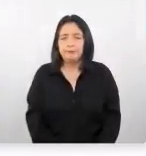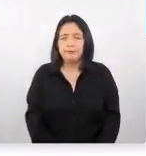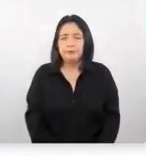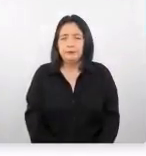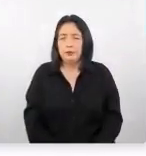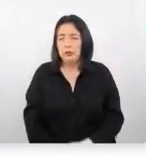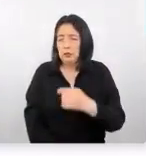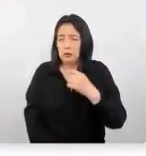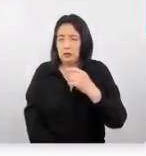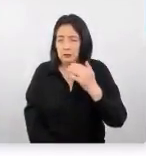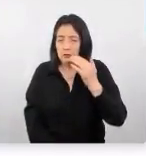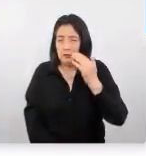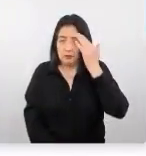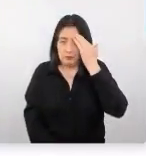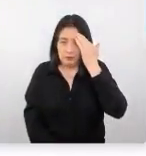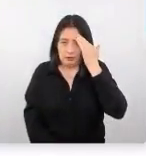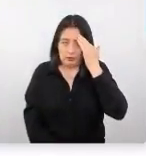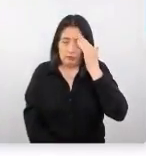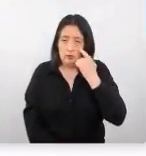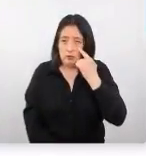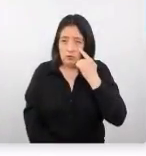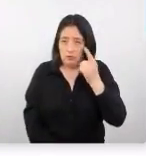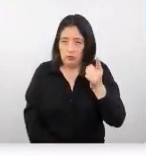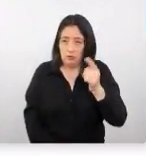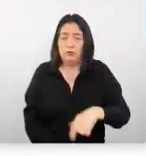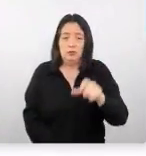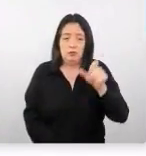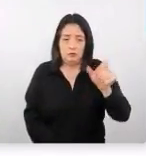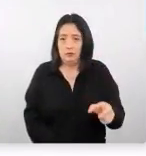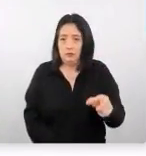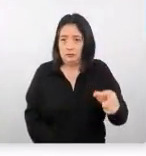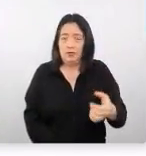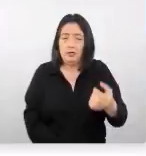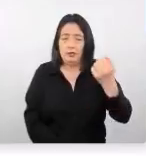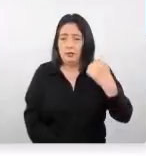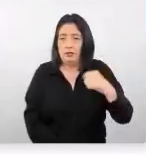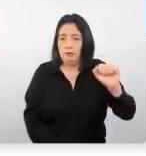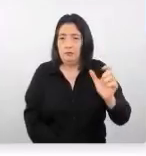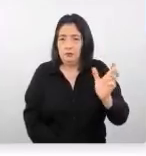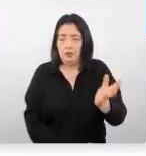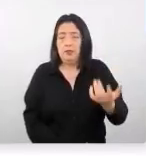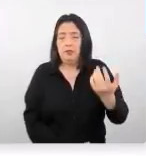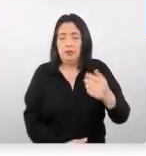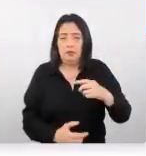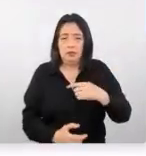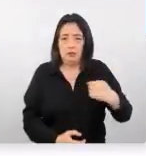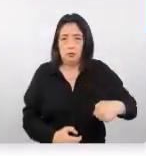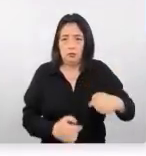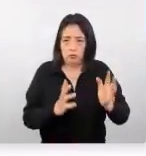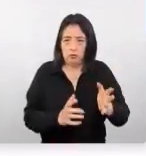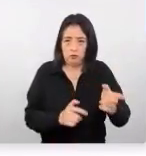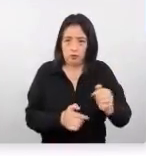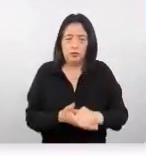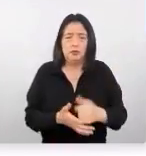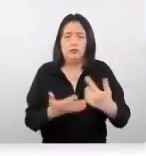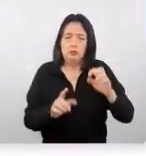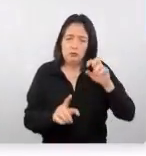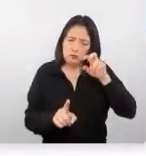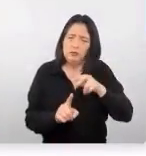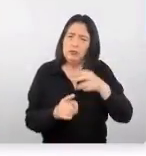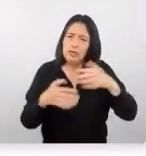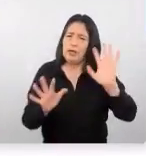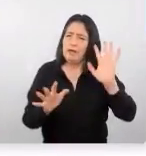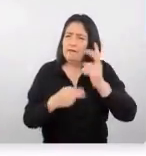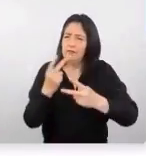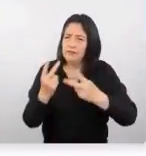Conociendo un poco al vacacionista, al viajero chino, en este caso, nos hemos enfocado en el que ya visita Perú